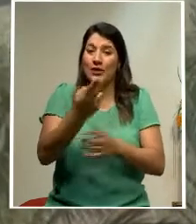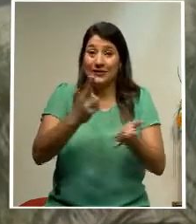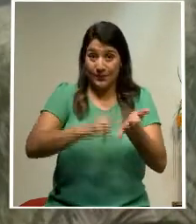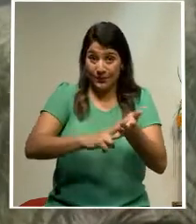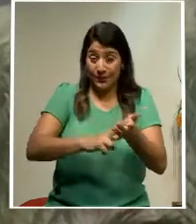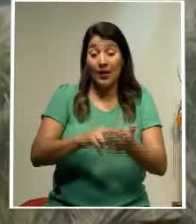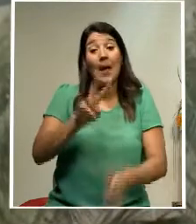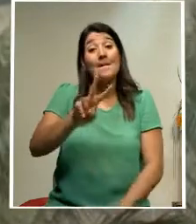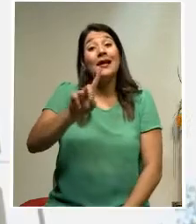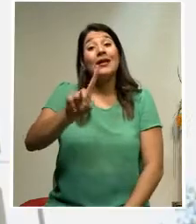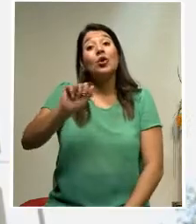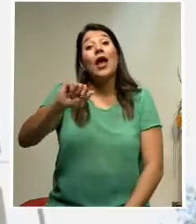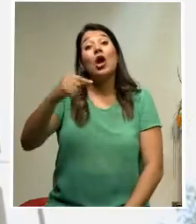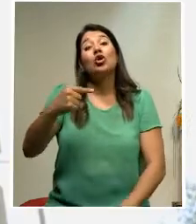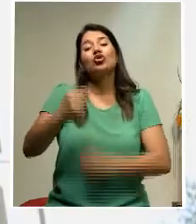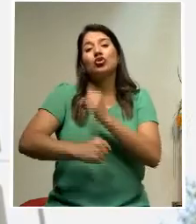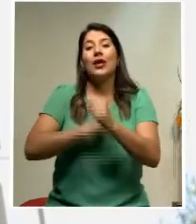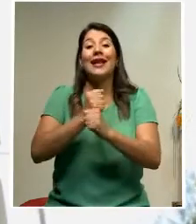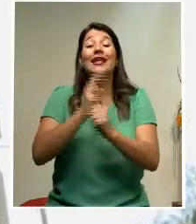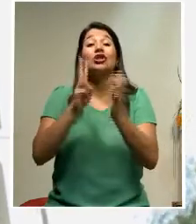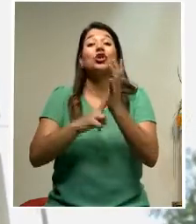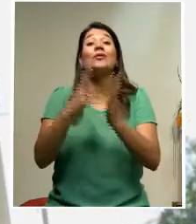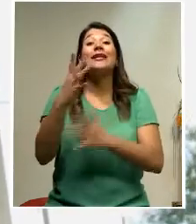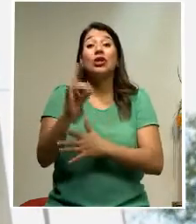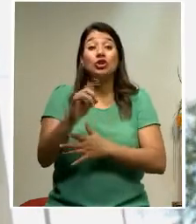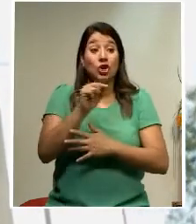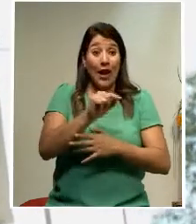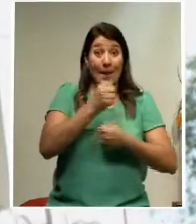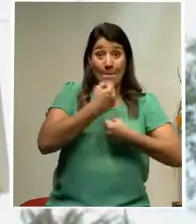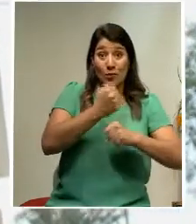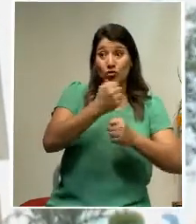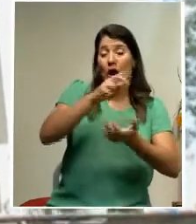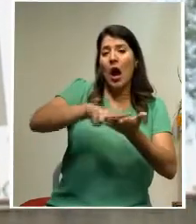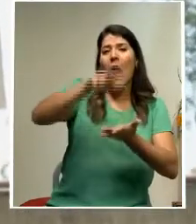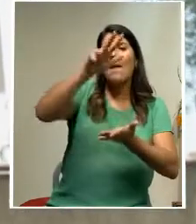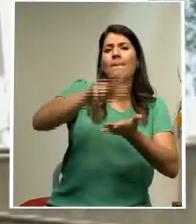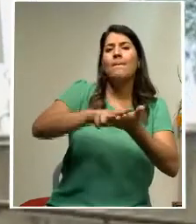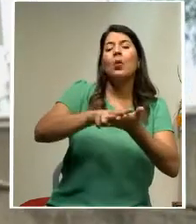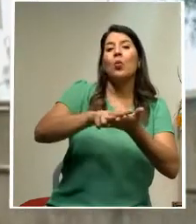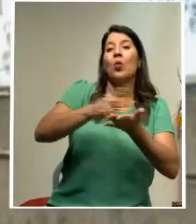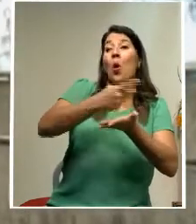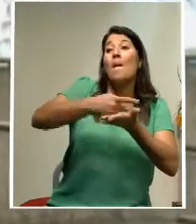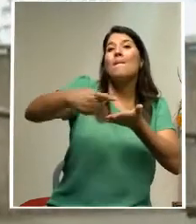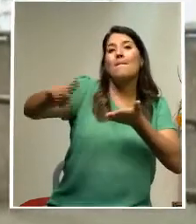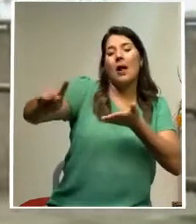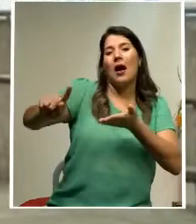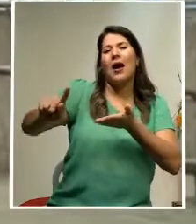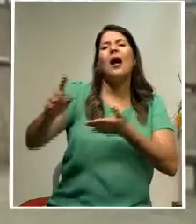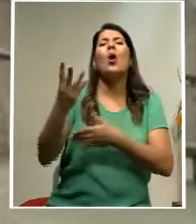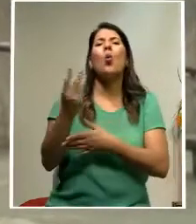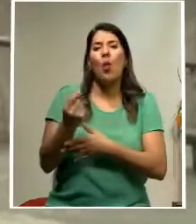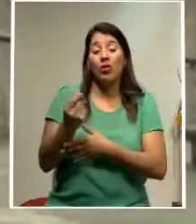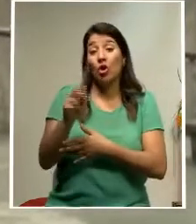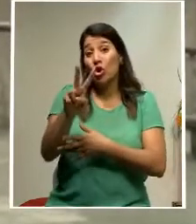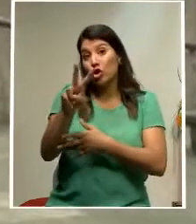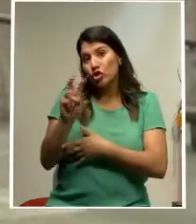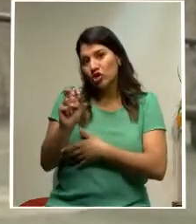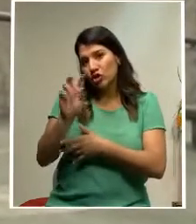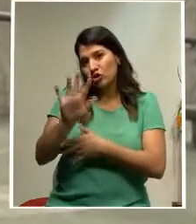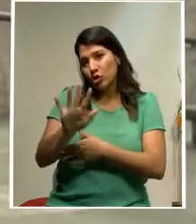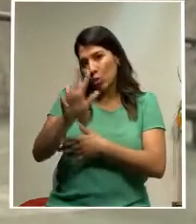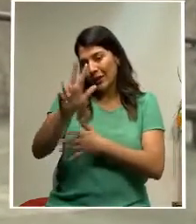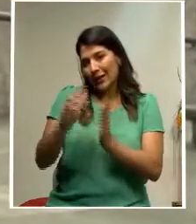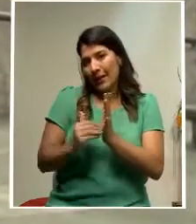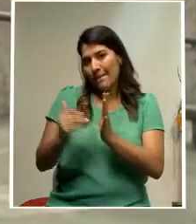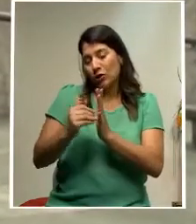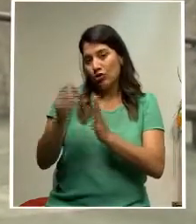agosto del año 2018, el Consejo Municipal aprobó cancelar como monto por concepto retroactivo la suma de 253